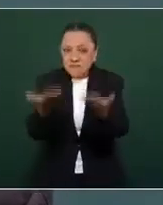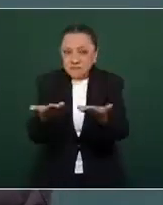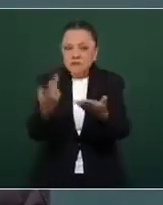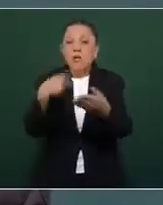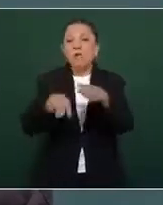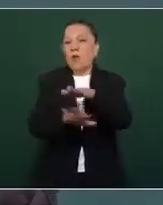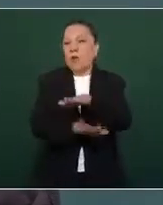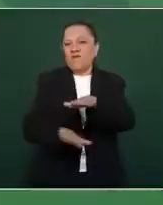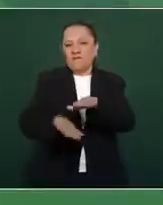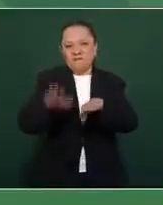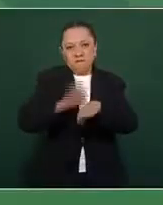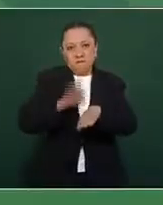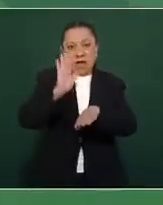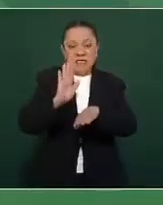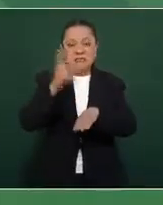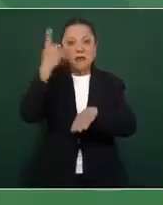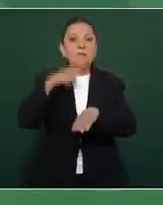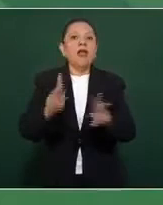extranjeras.